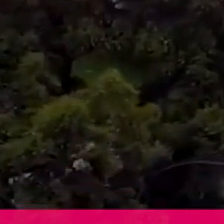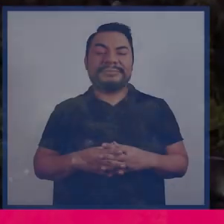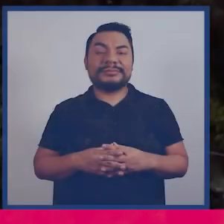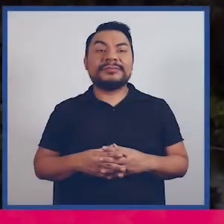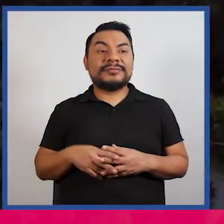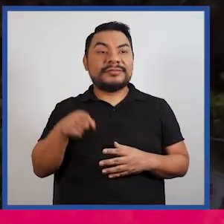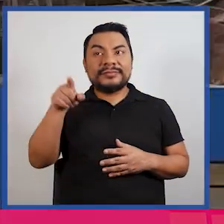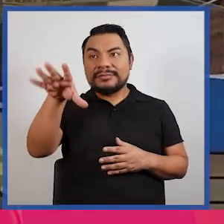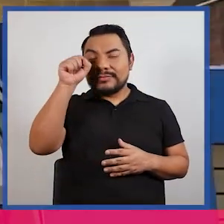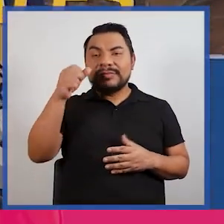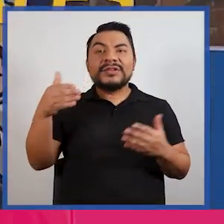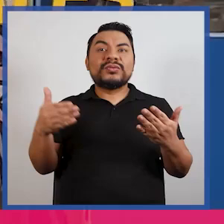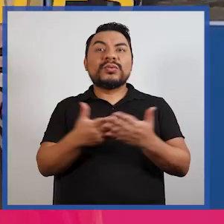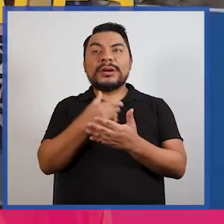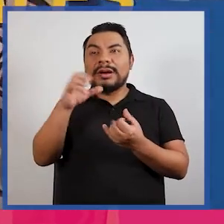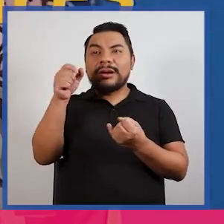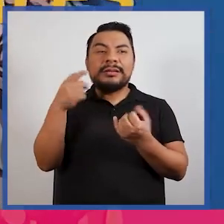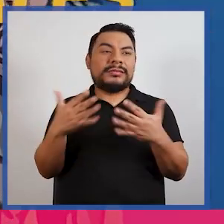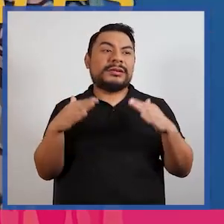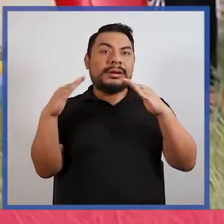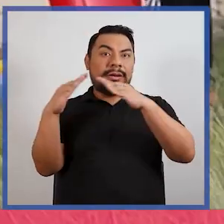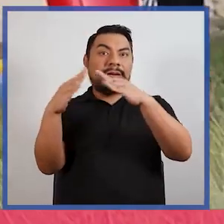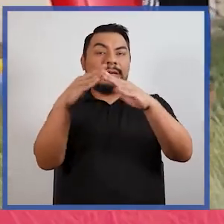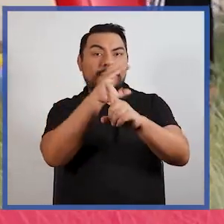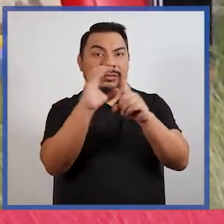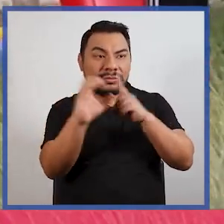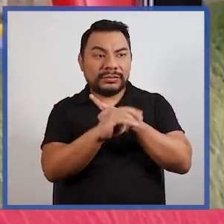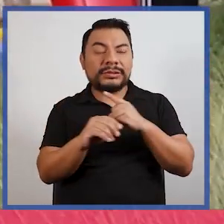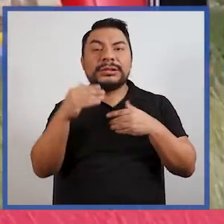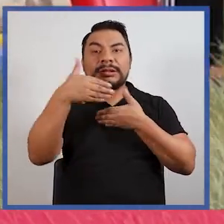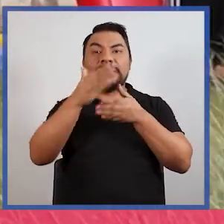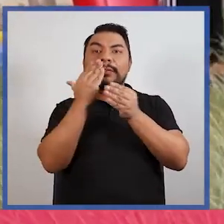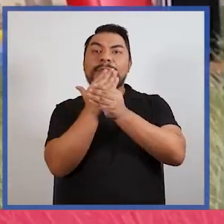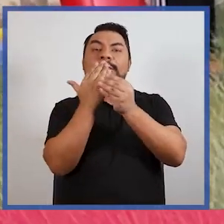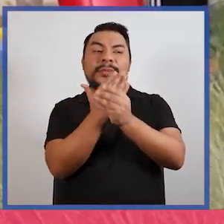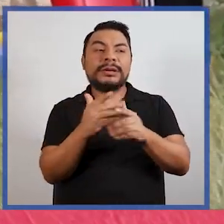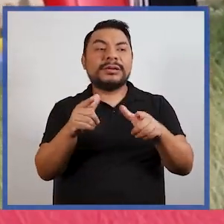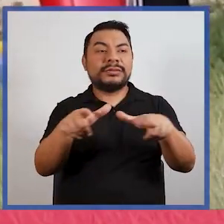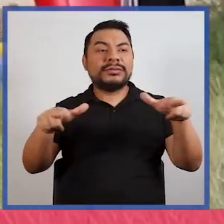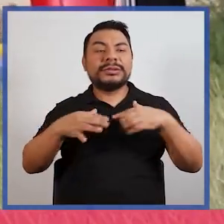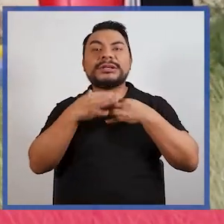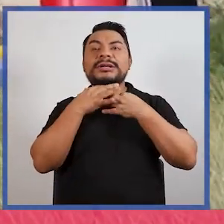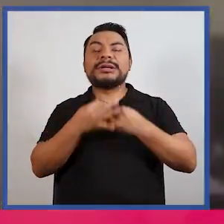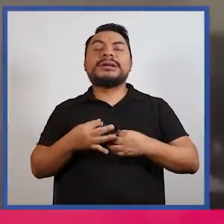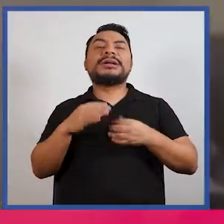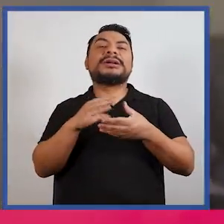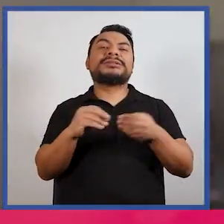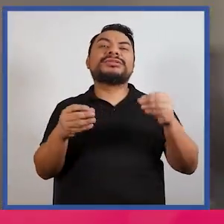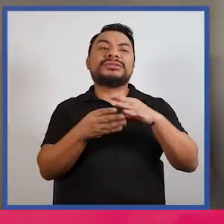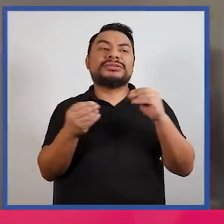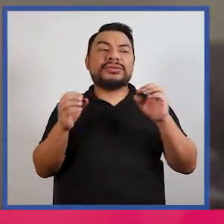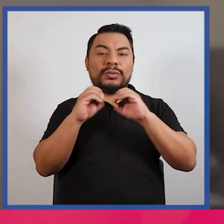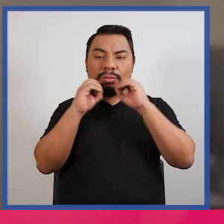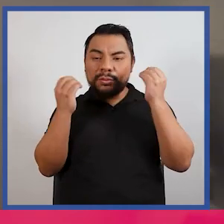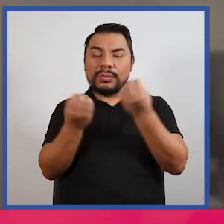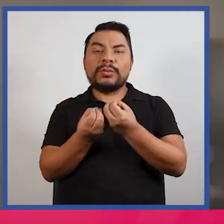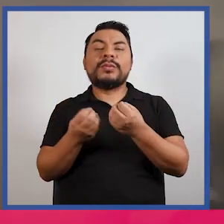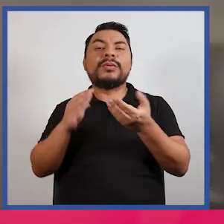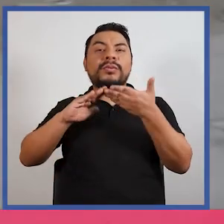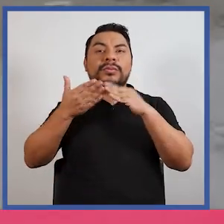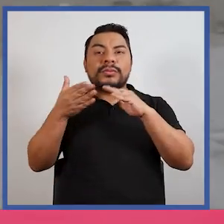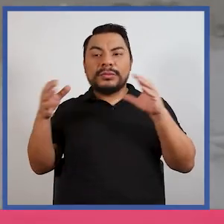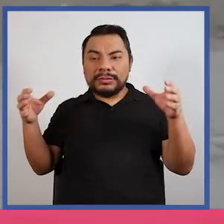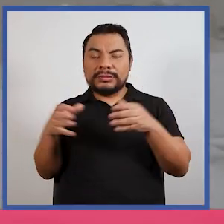El mapeo de Nodos identificó casas culturales, bibliotecas, sitios de interés histórico, organizaciones